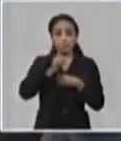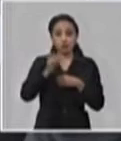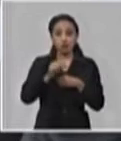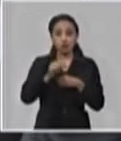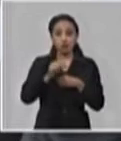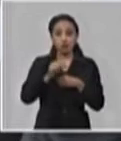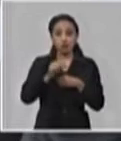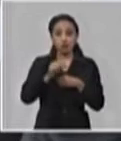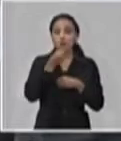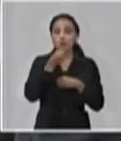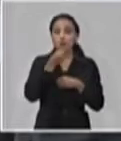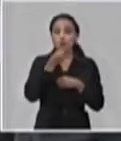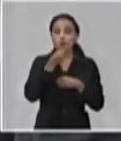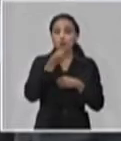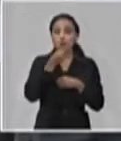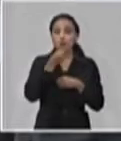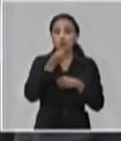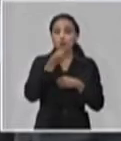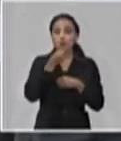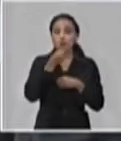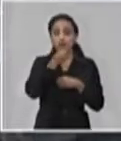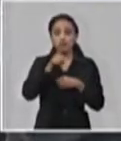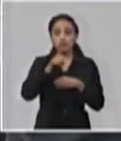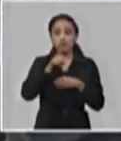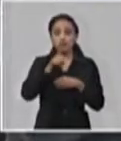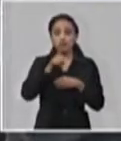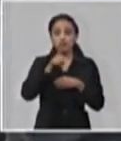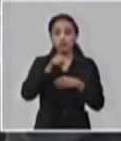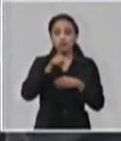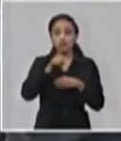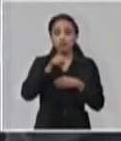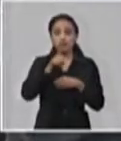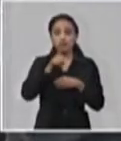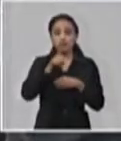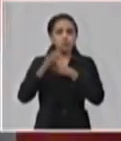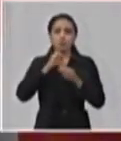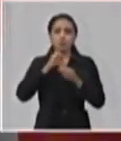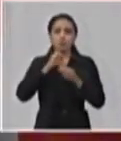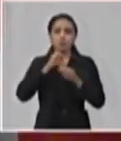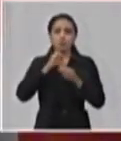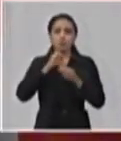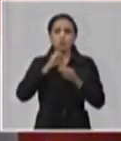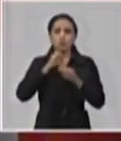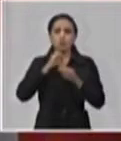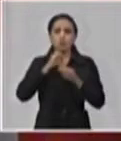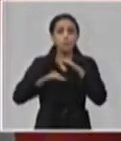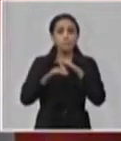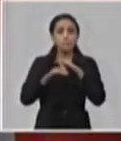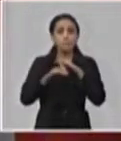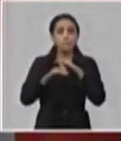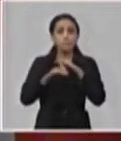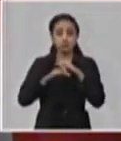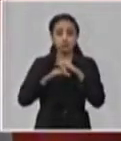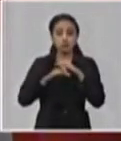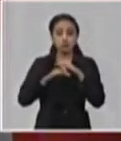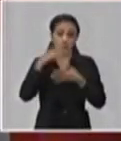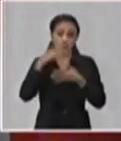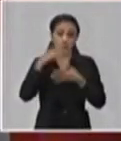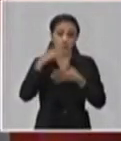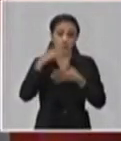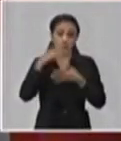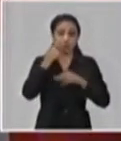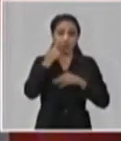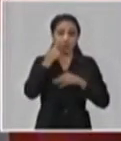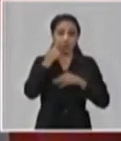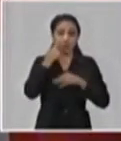entrevistado ha sido ocurre, en todos los lugares del país, los medios de protección, medios de protección básicos, son barreras físicas las que